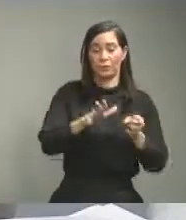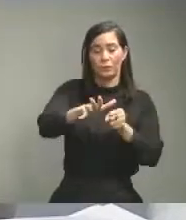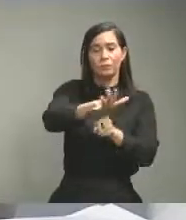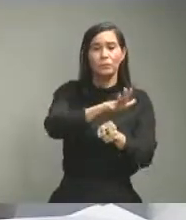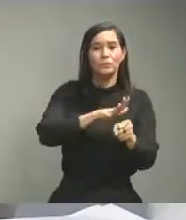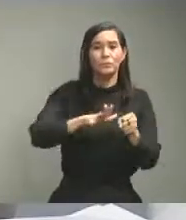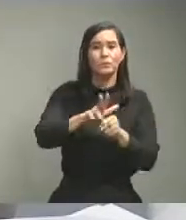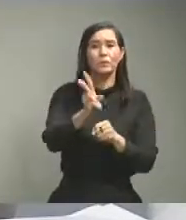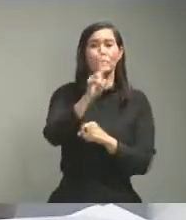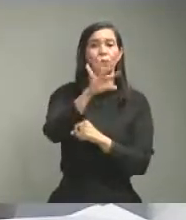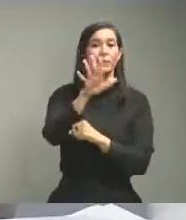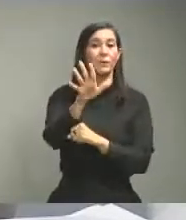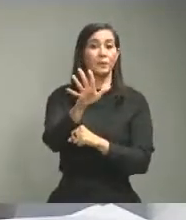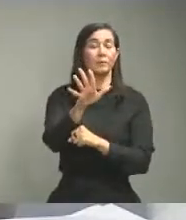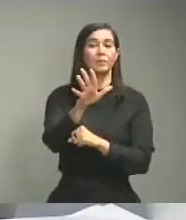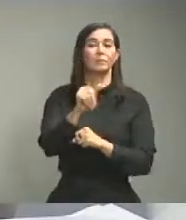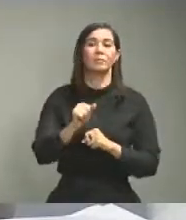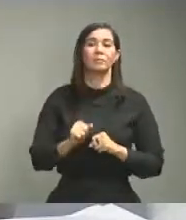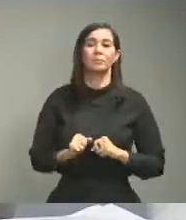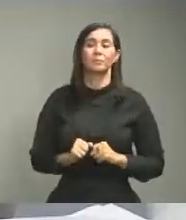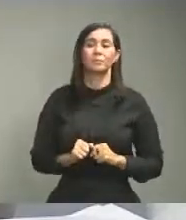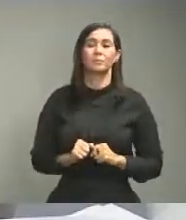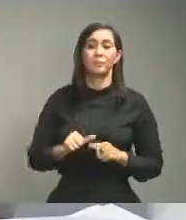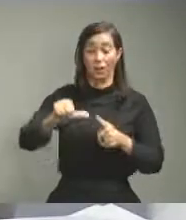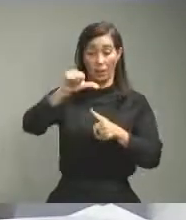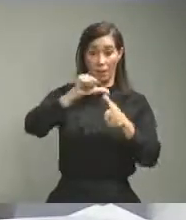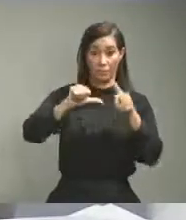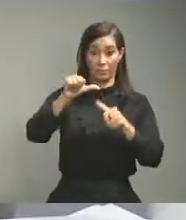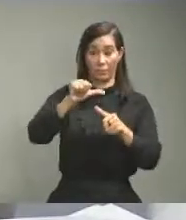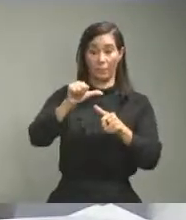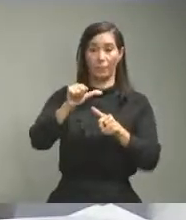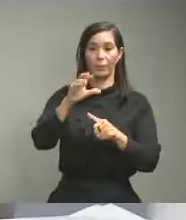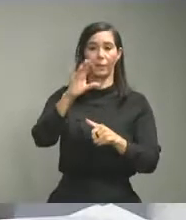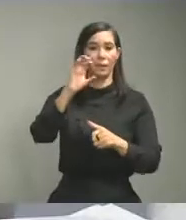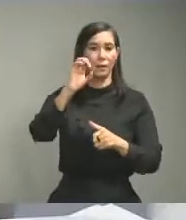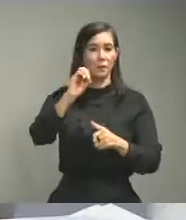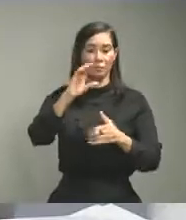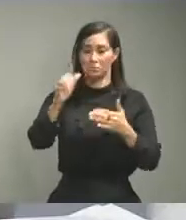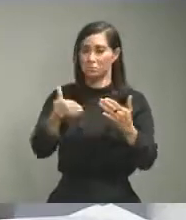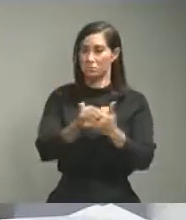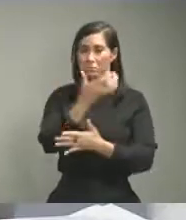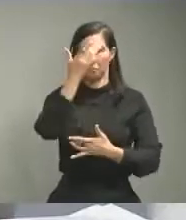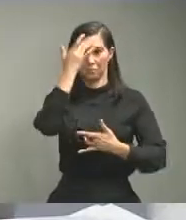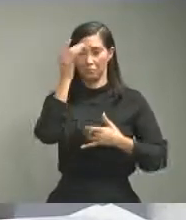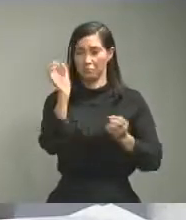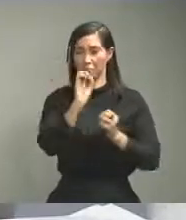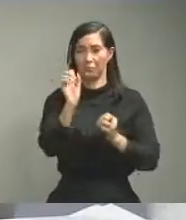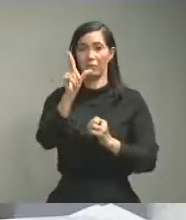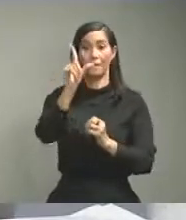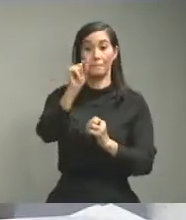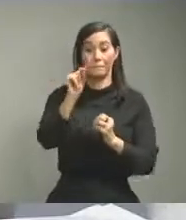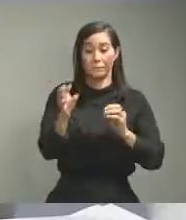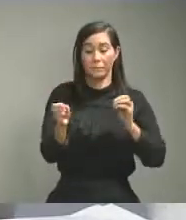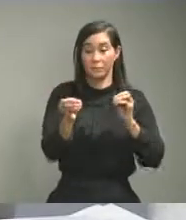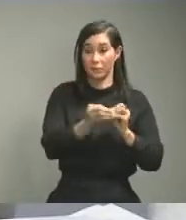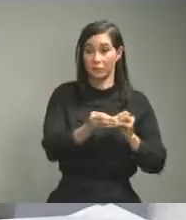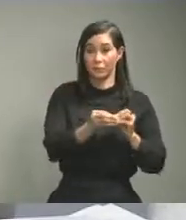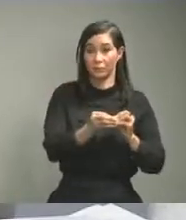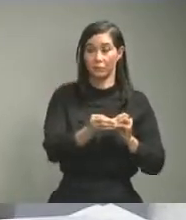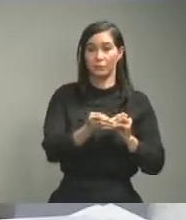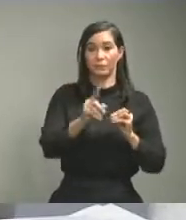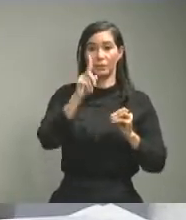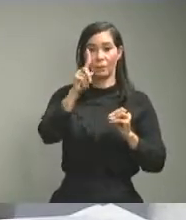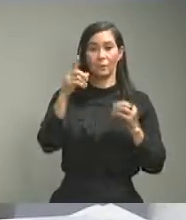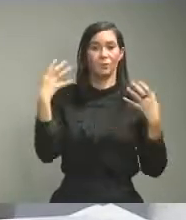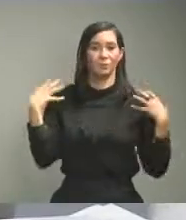acumulado de 25 Asua 0 casos nuevos 20 acumulados 1